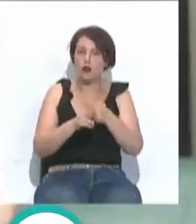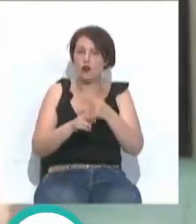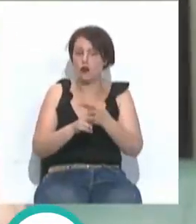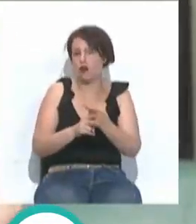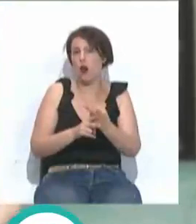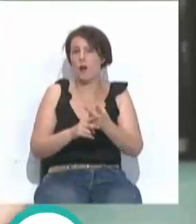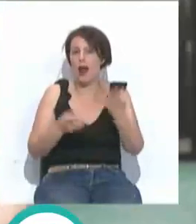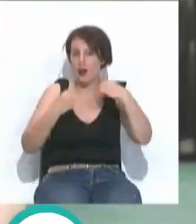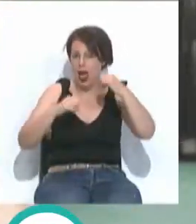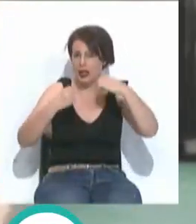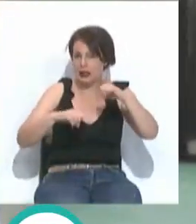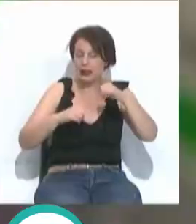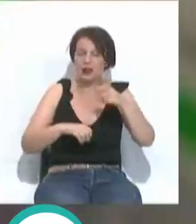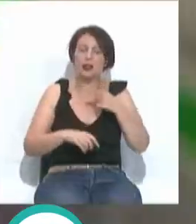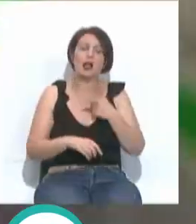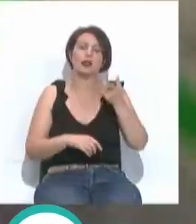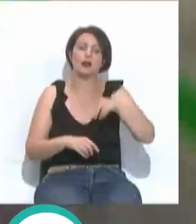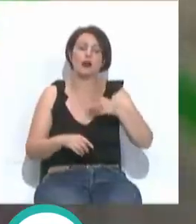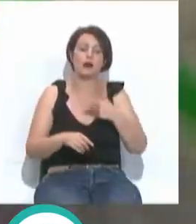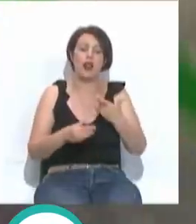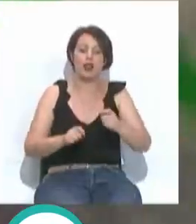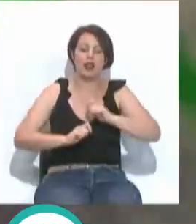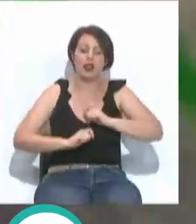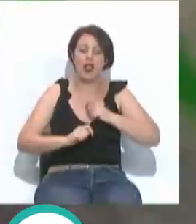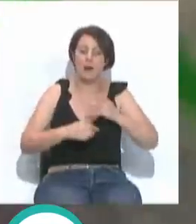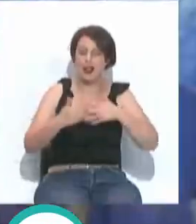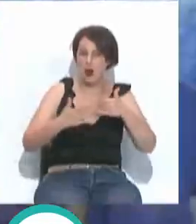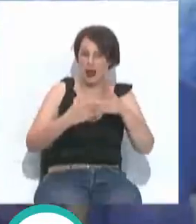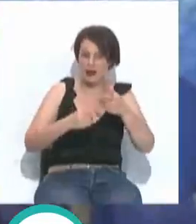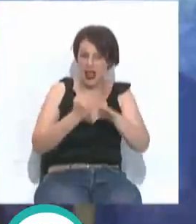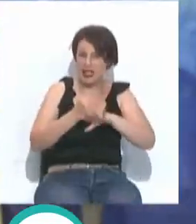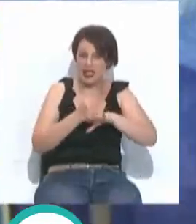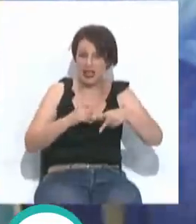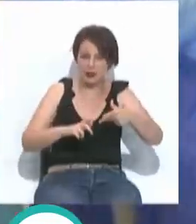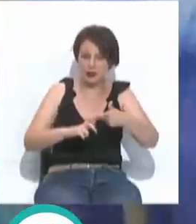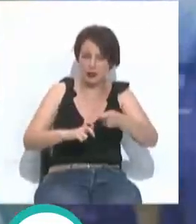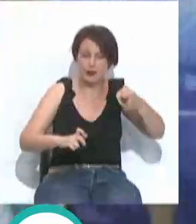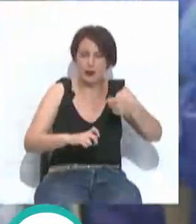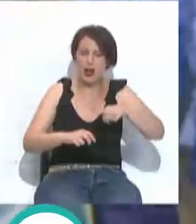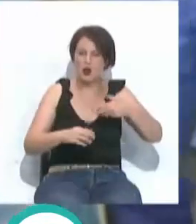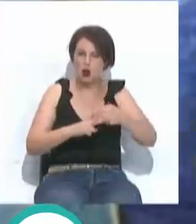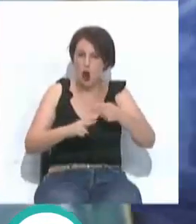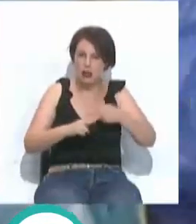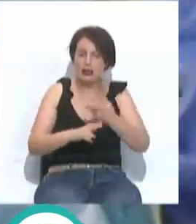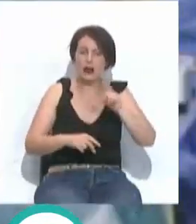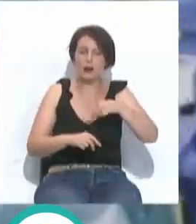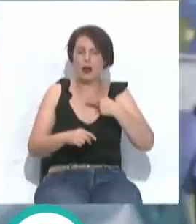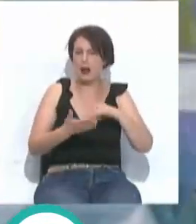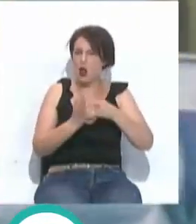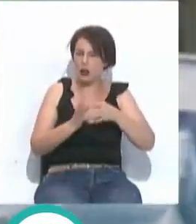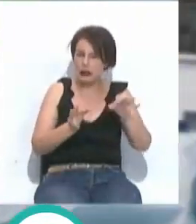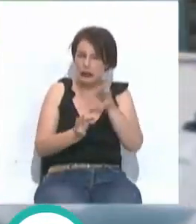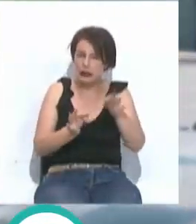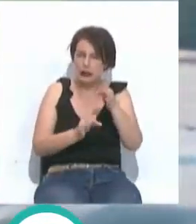Trainers, lo cual les permite practicar maniobras básicas de disección y corte, así como entrenar los diferentes métodos de